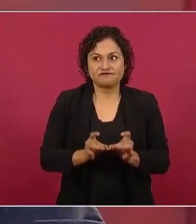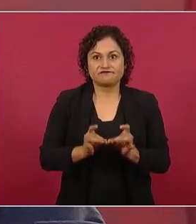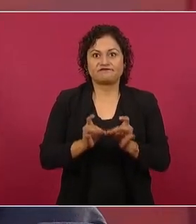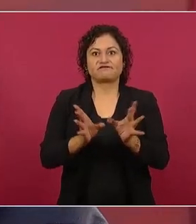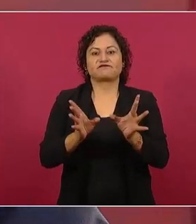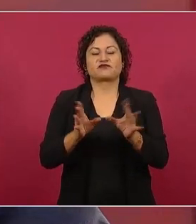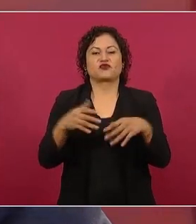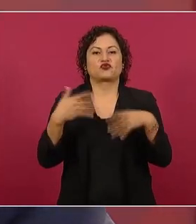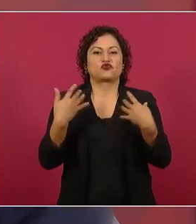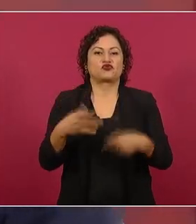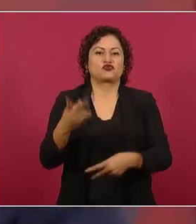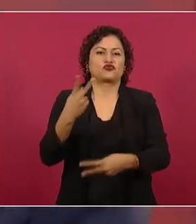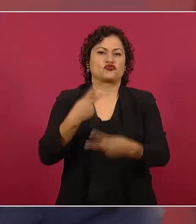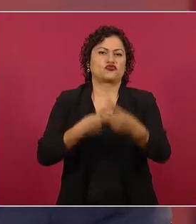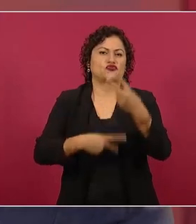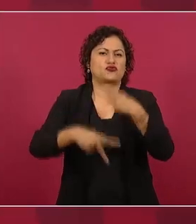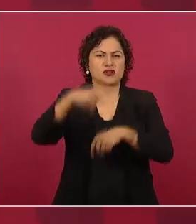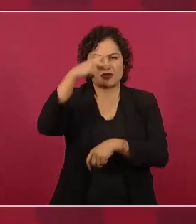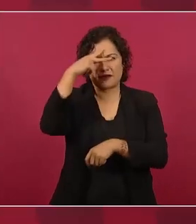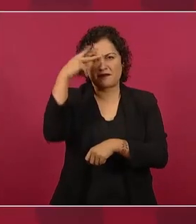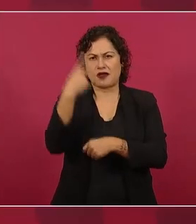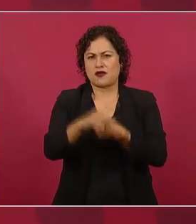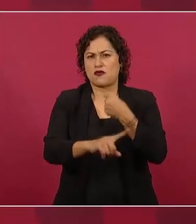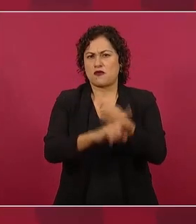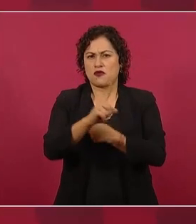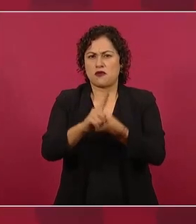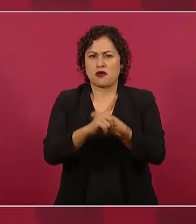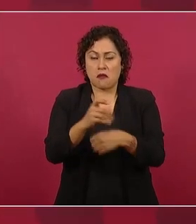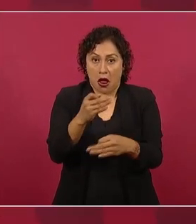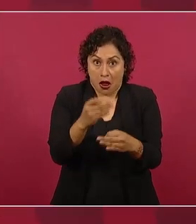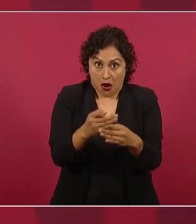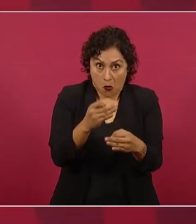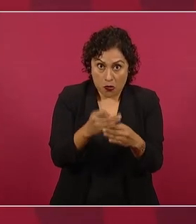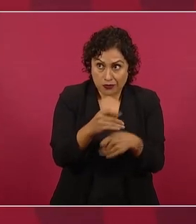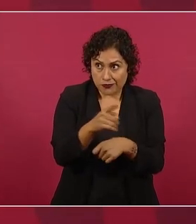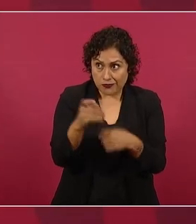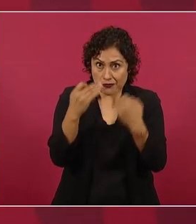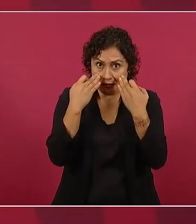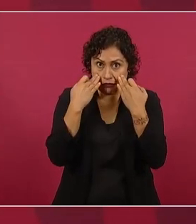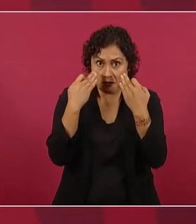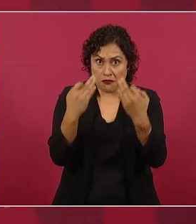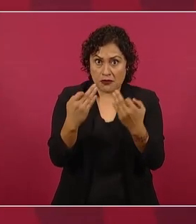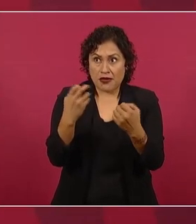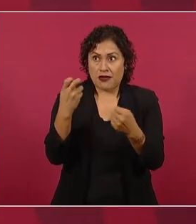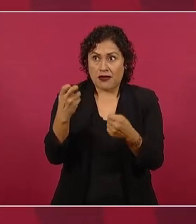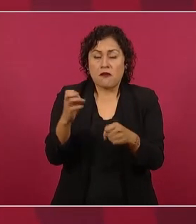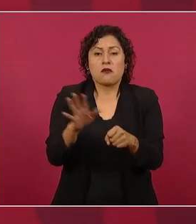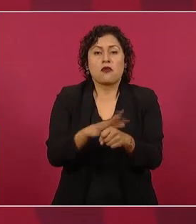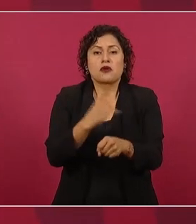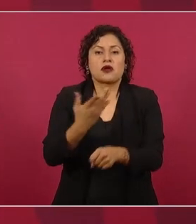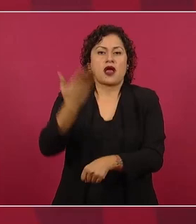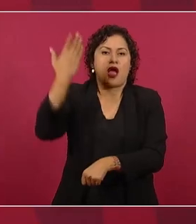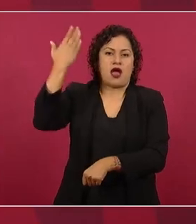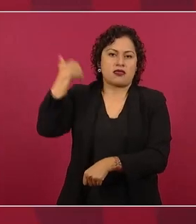de inseguridad y de violencia y en general